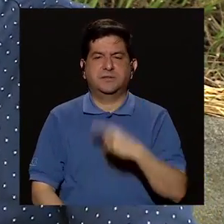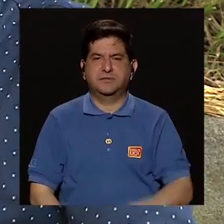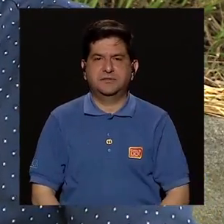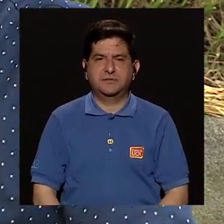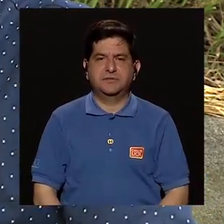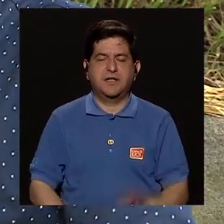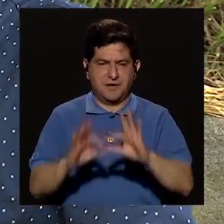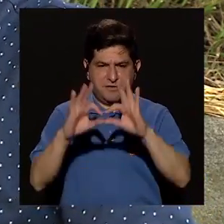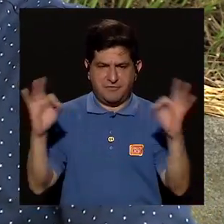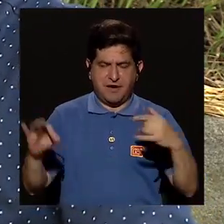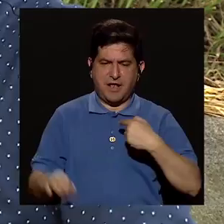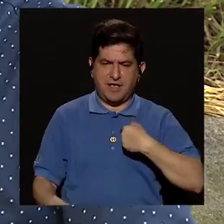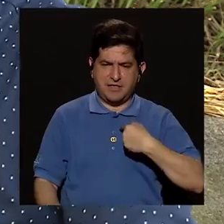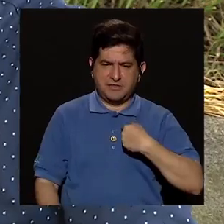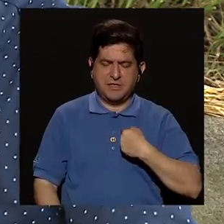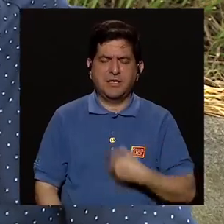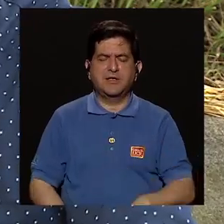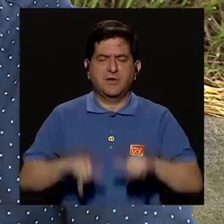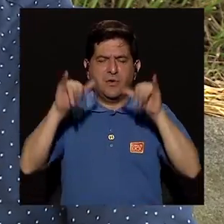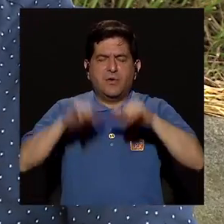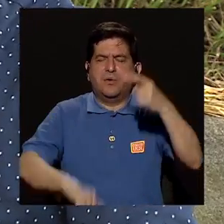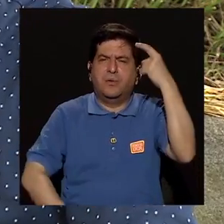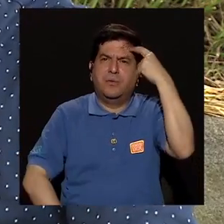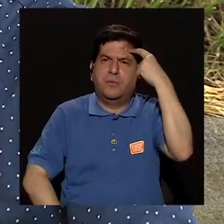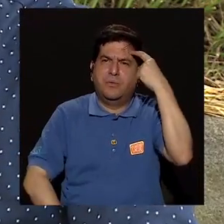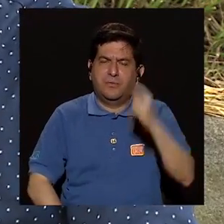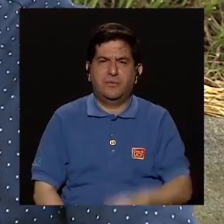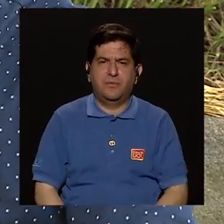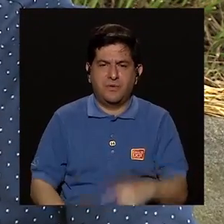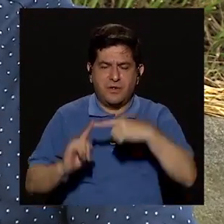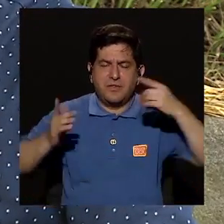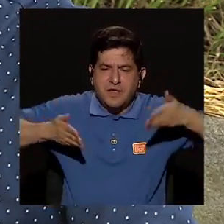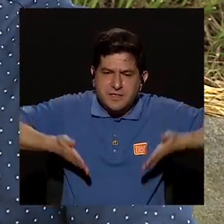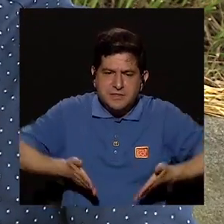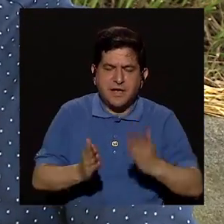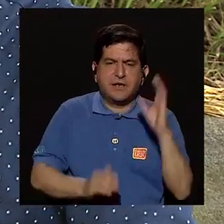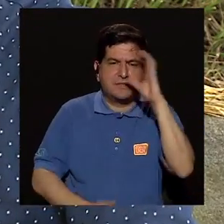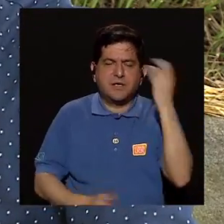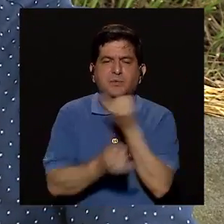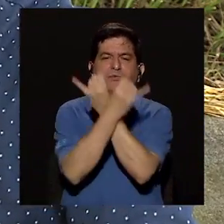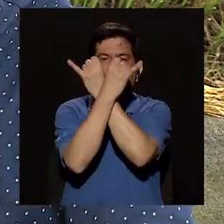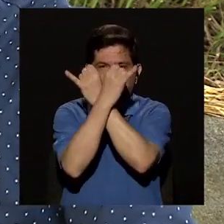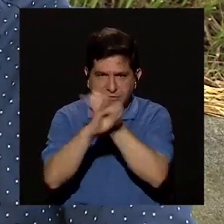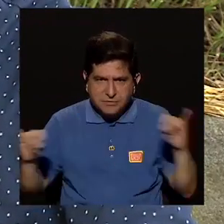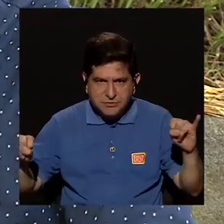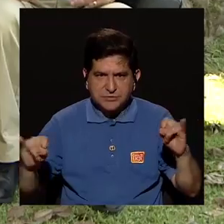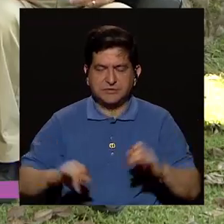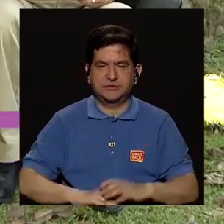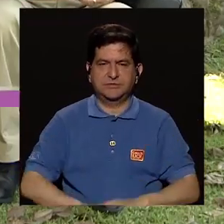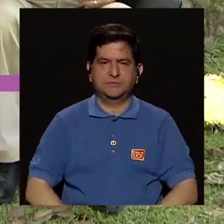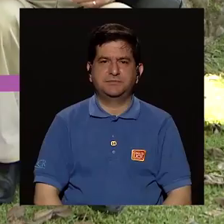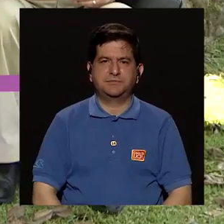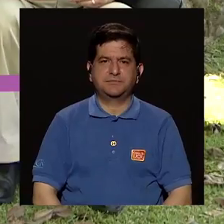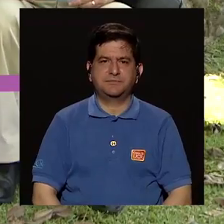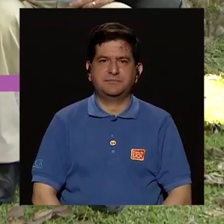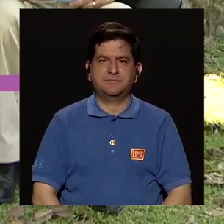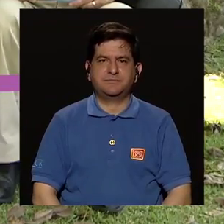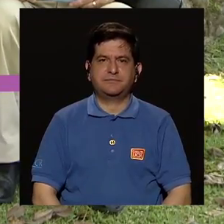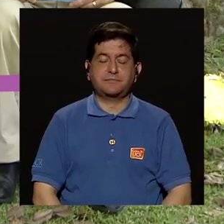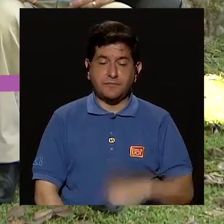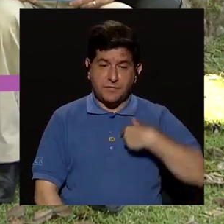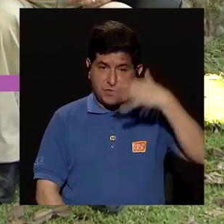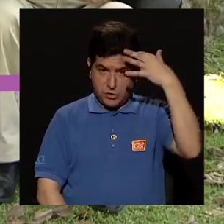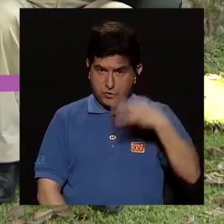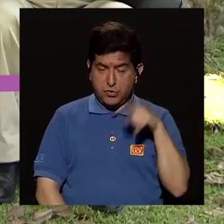decía, dijo una frase que a me quedó como en la cabeza. Y es que desde que nacemos buscamos la independencia. Y entonces